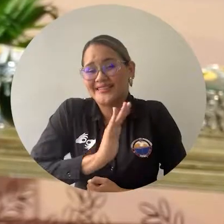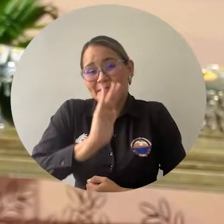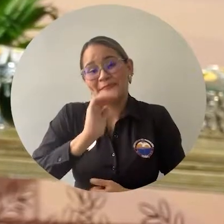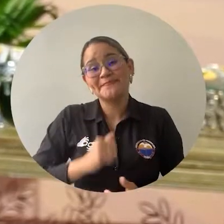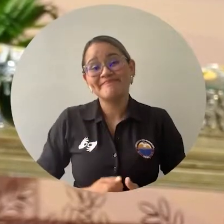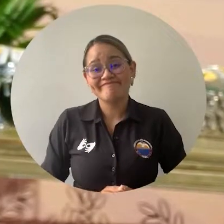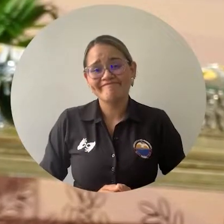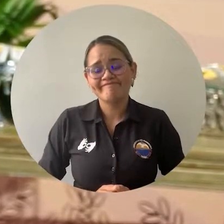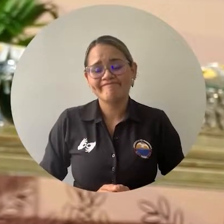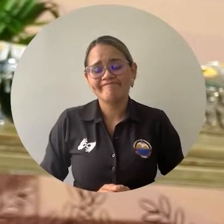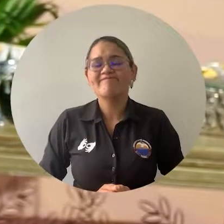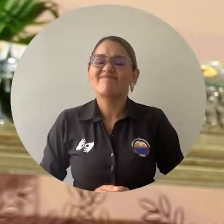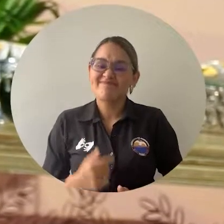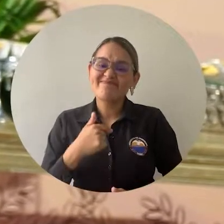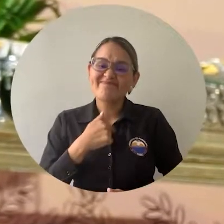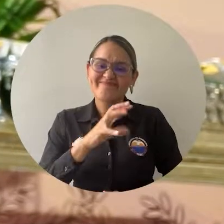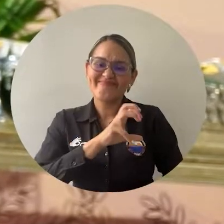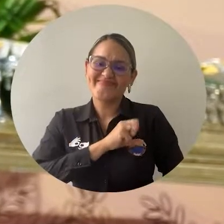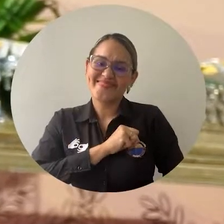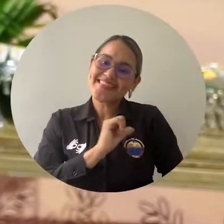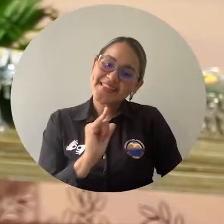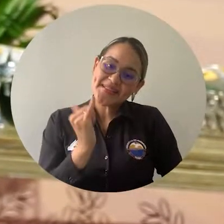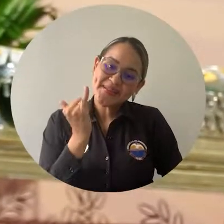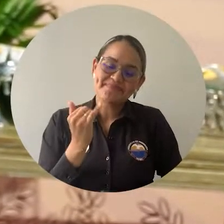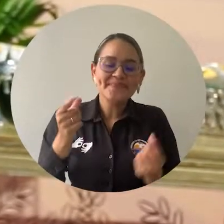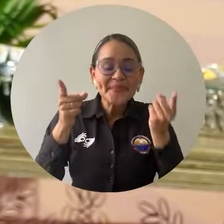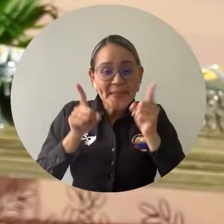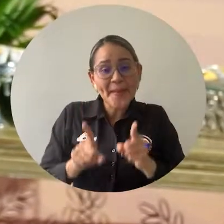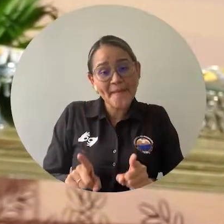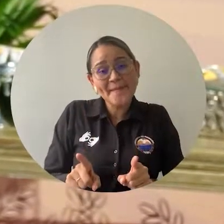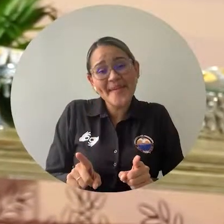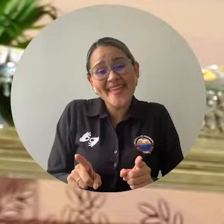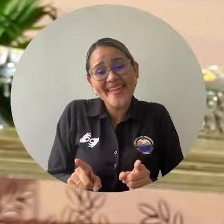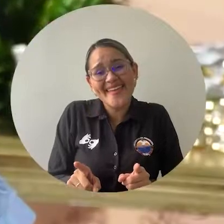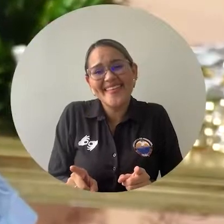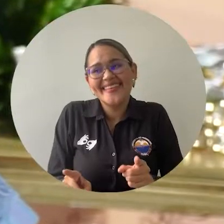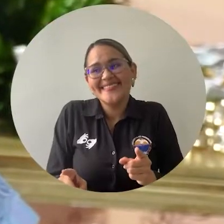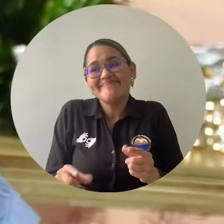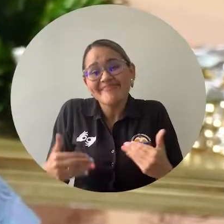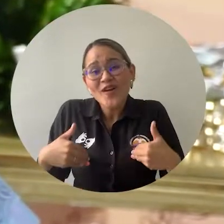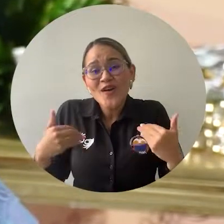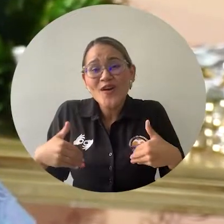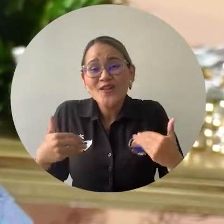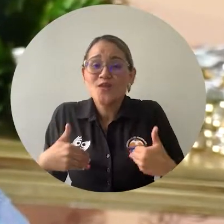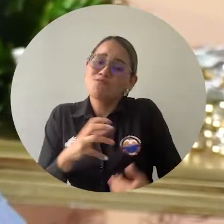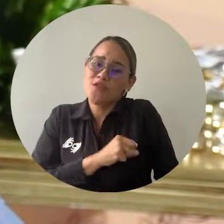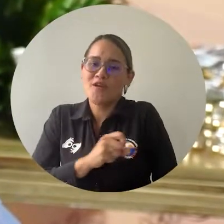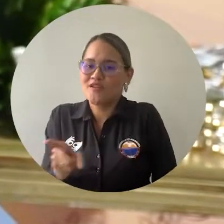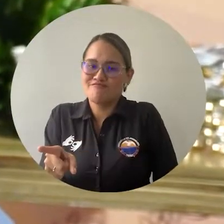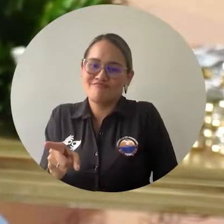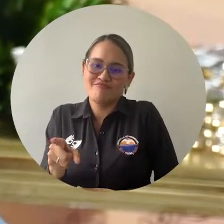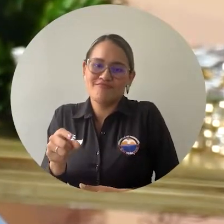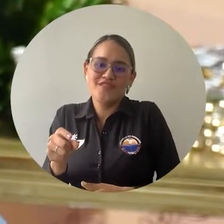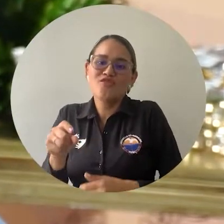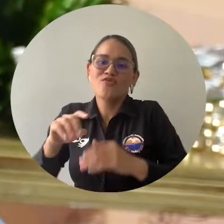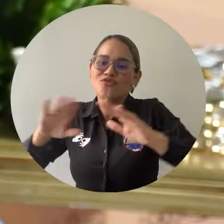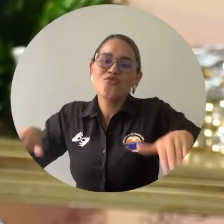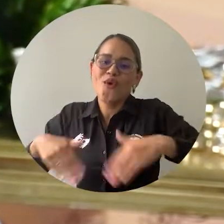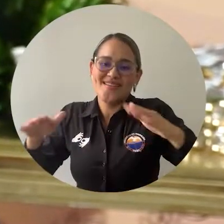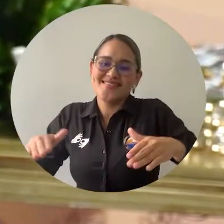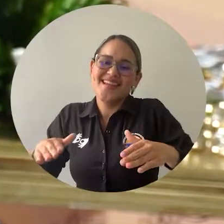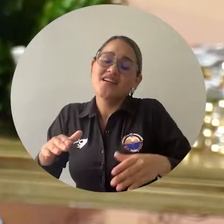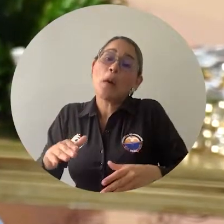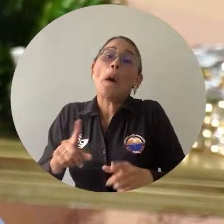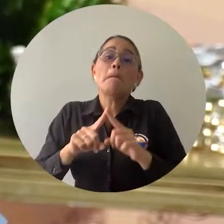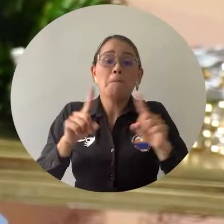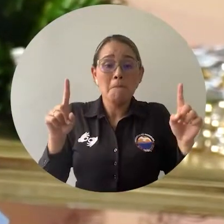Tristeza por no estar él aquí en estos momentos, pero sí mucha alegría de estar en un ambiente como el de la